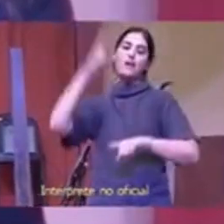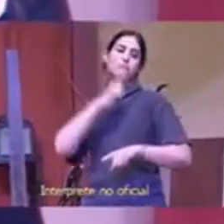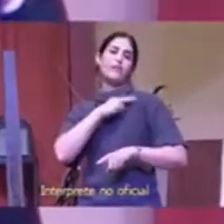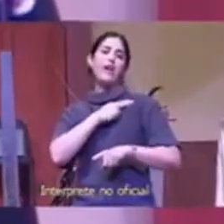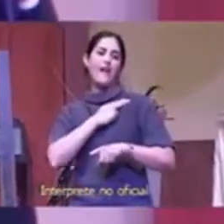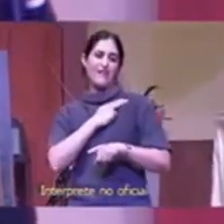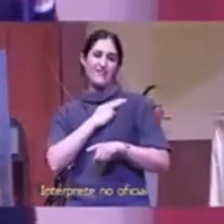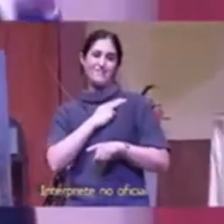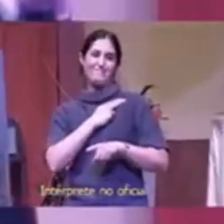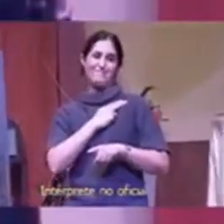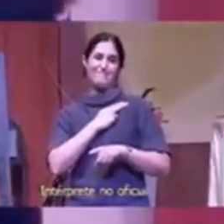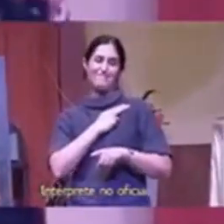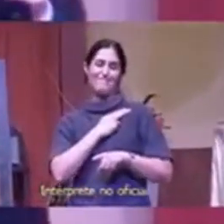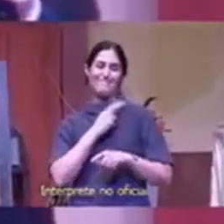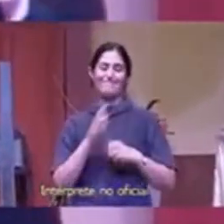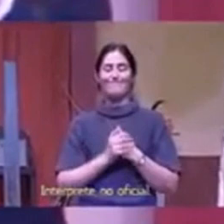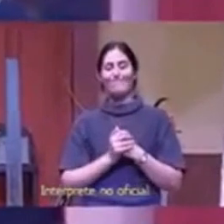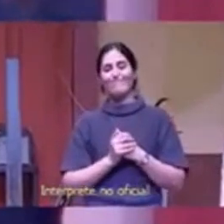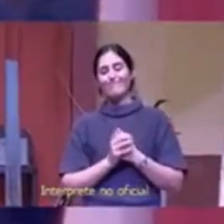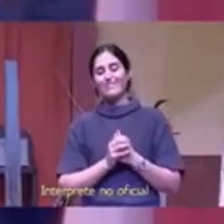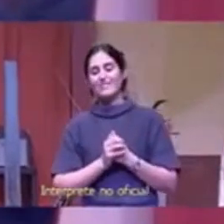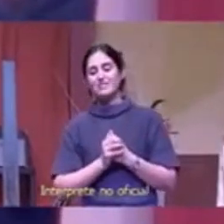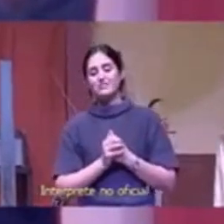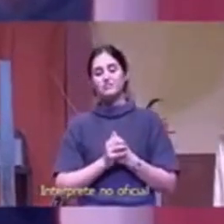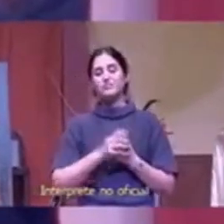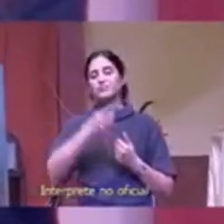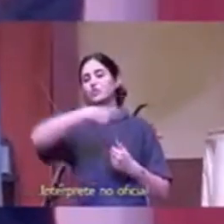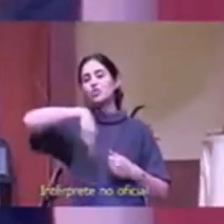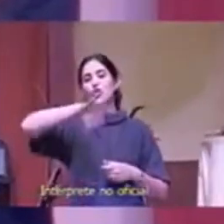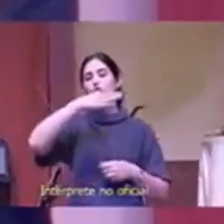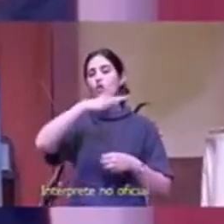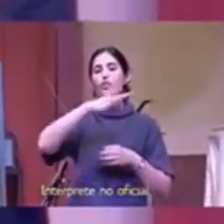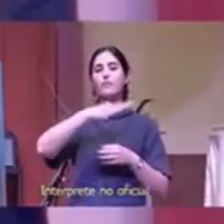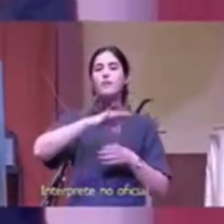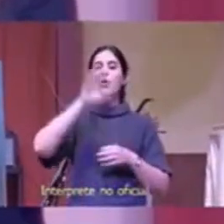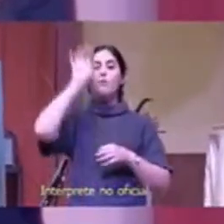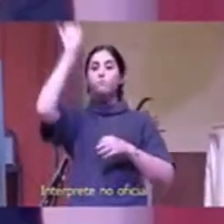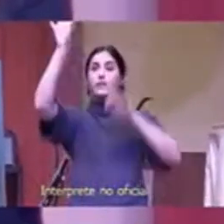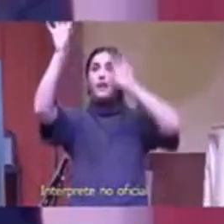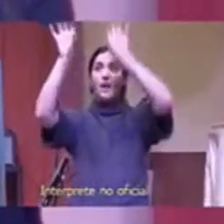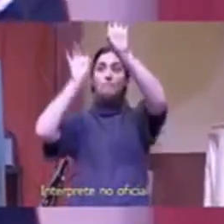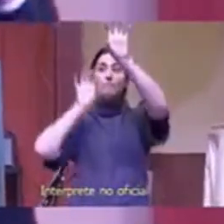compartamentos tenemos que destruir